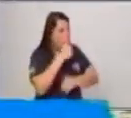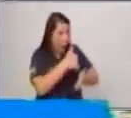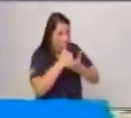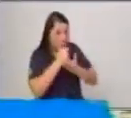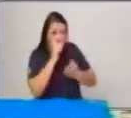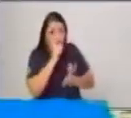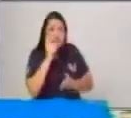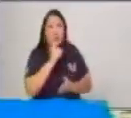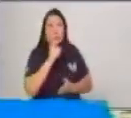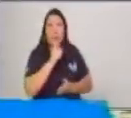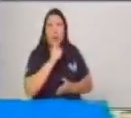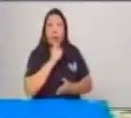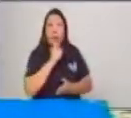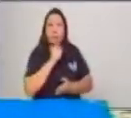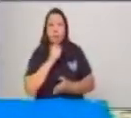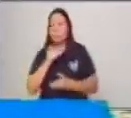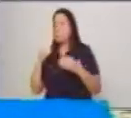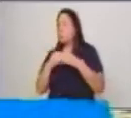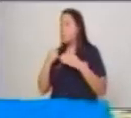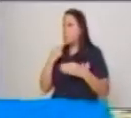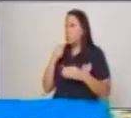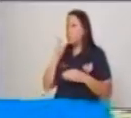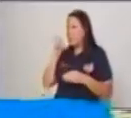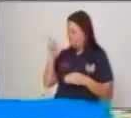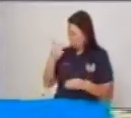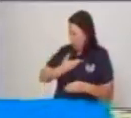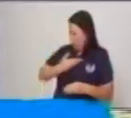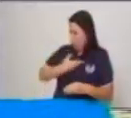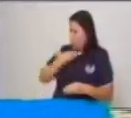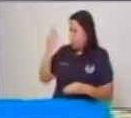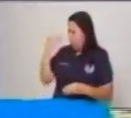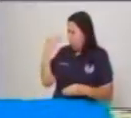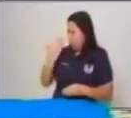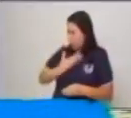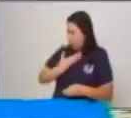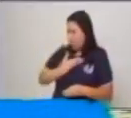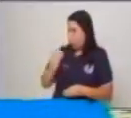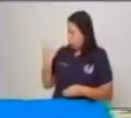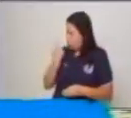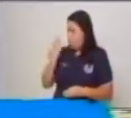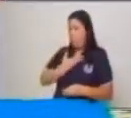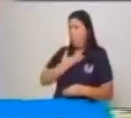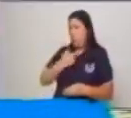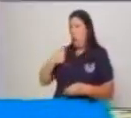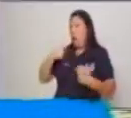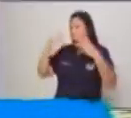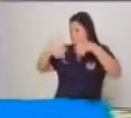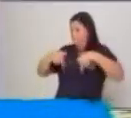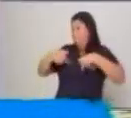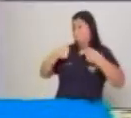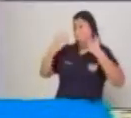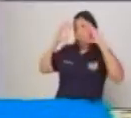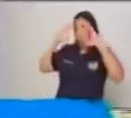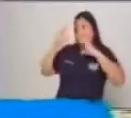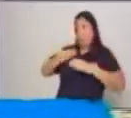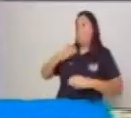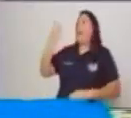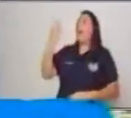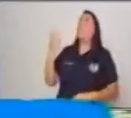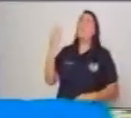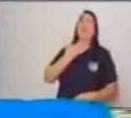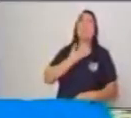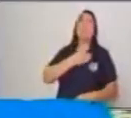ocasiones, él había mentido. Él había dicho que el lobo estaba ahí y todo era una mentira. En esta ocasión, cuando era real,